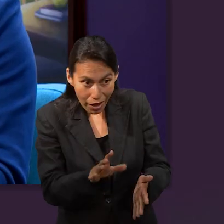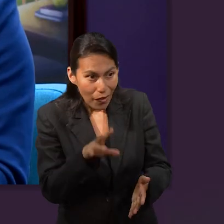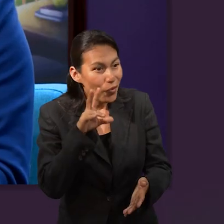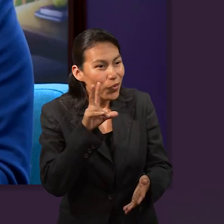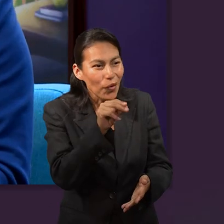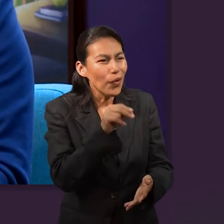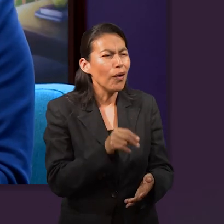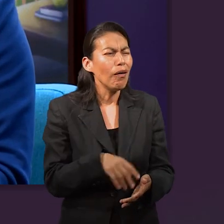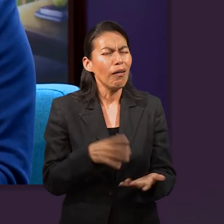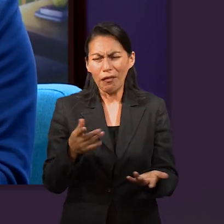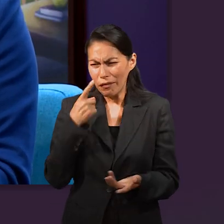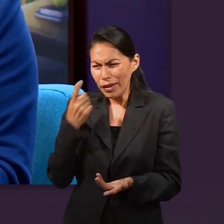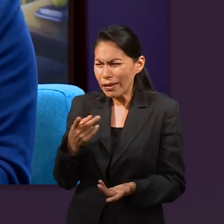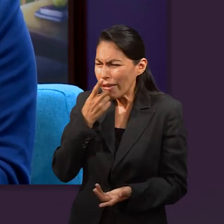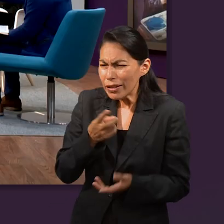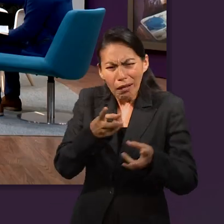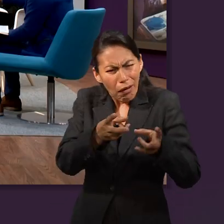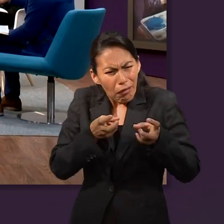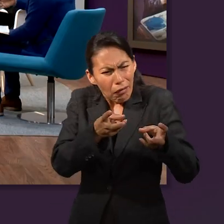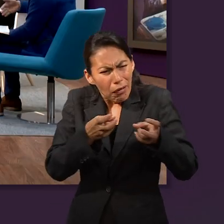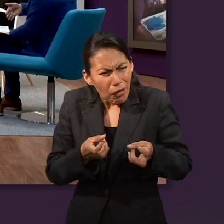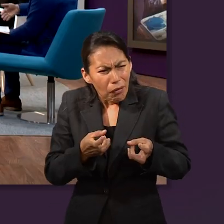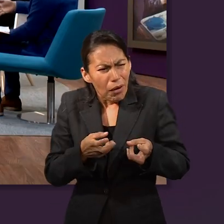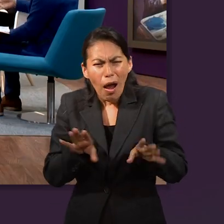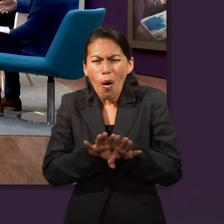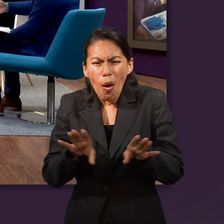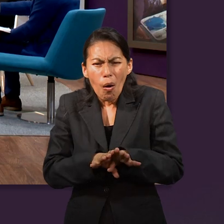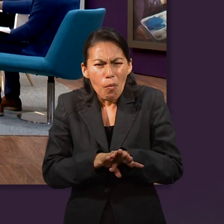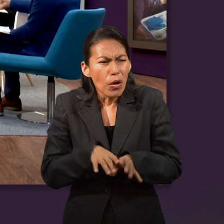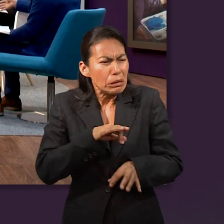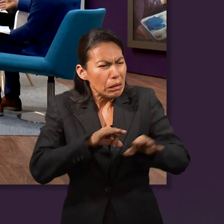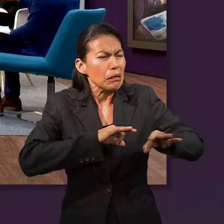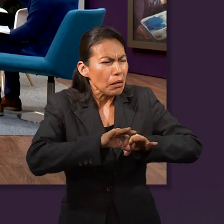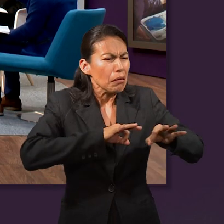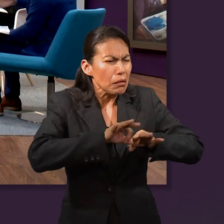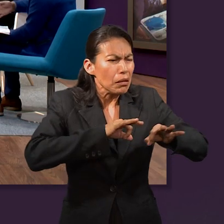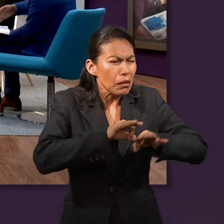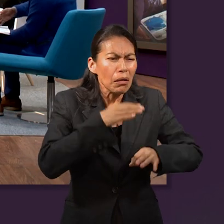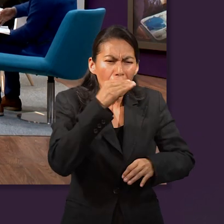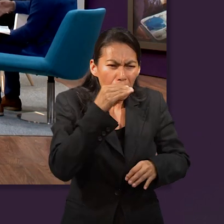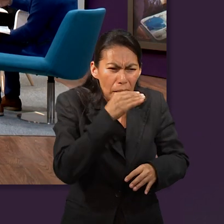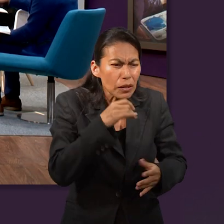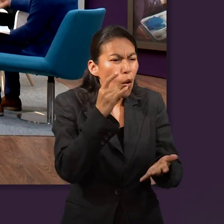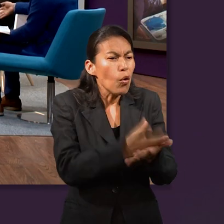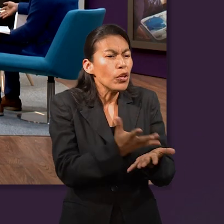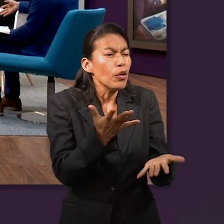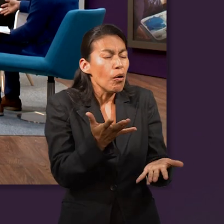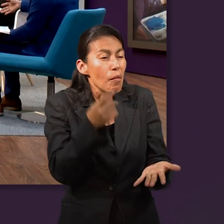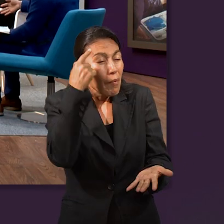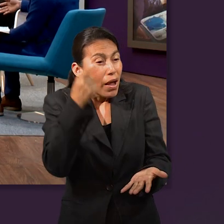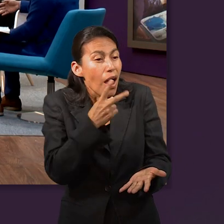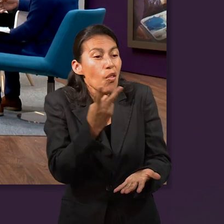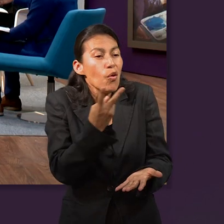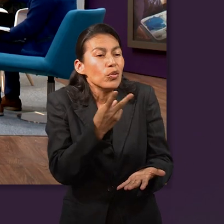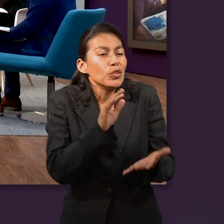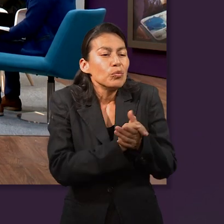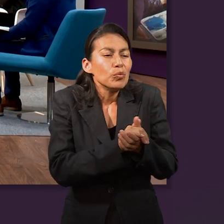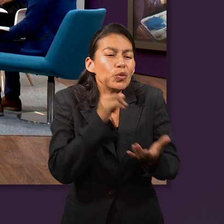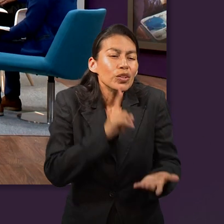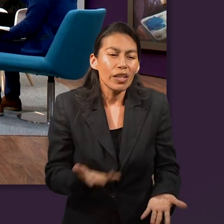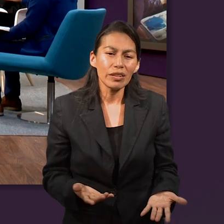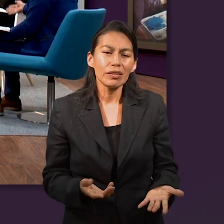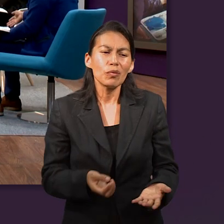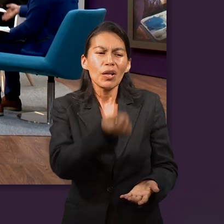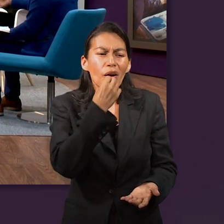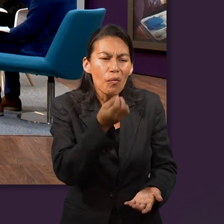eso, decir que le estoy robando. Si el pobre ha trabajado más que todos ellos gratuitamente solamente para las